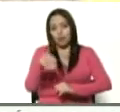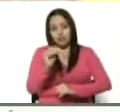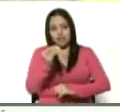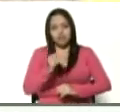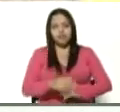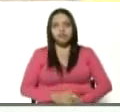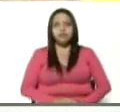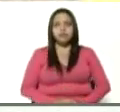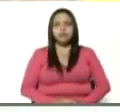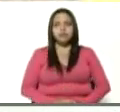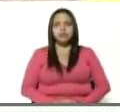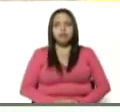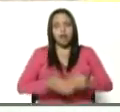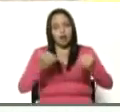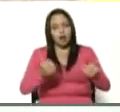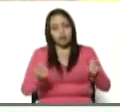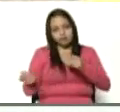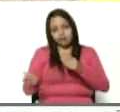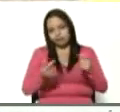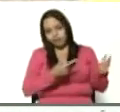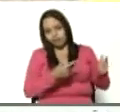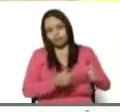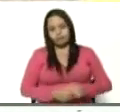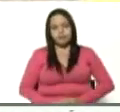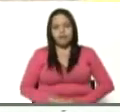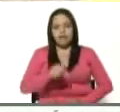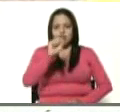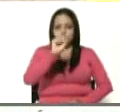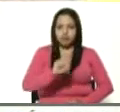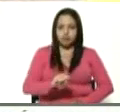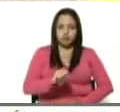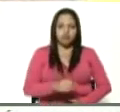hacia la zona sur